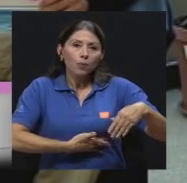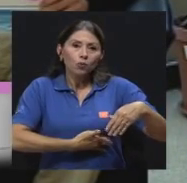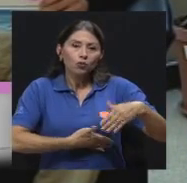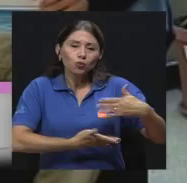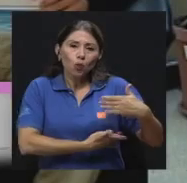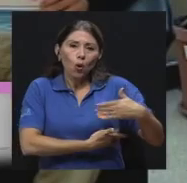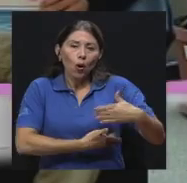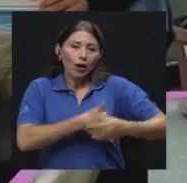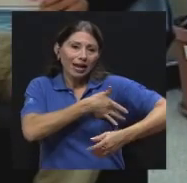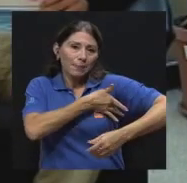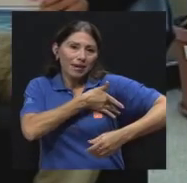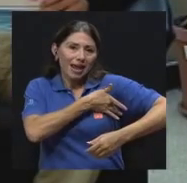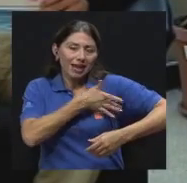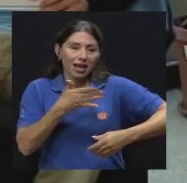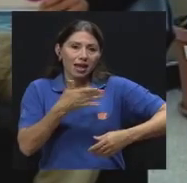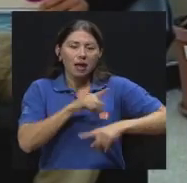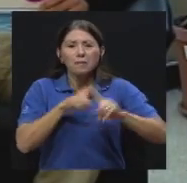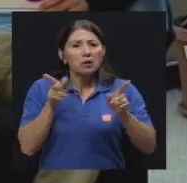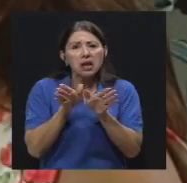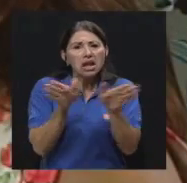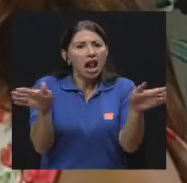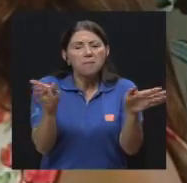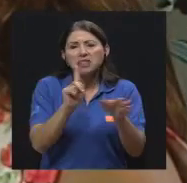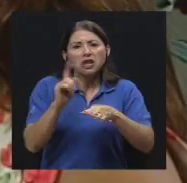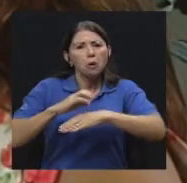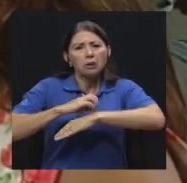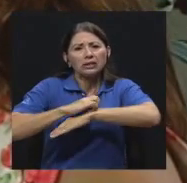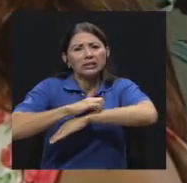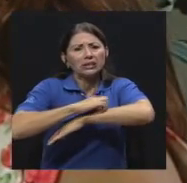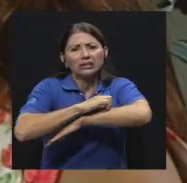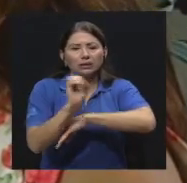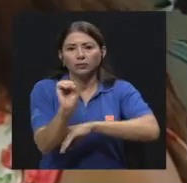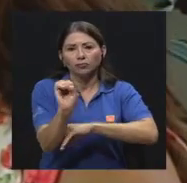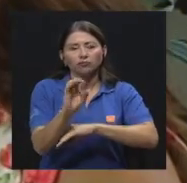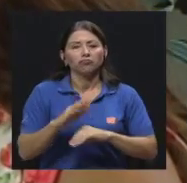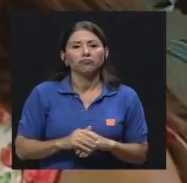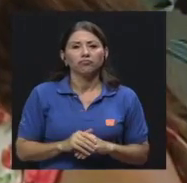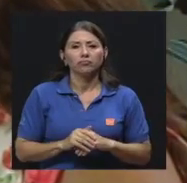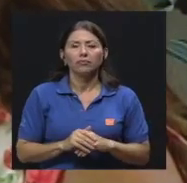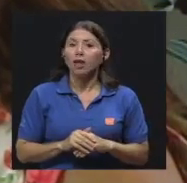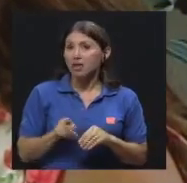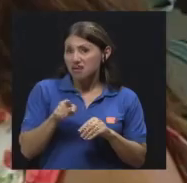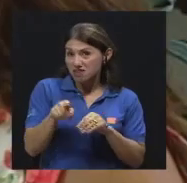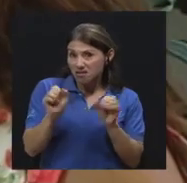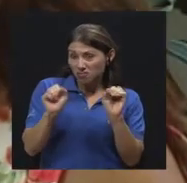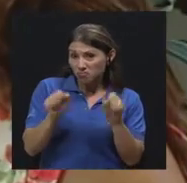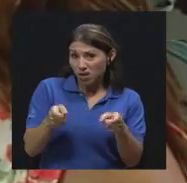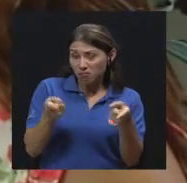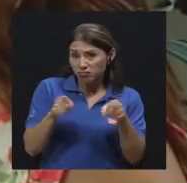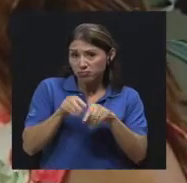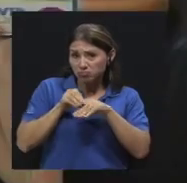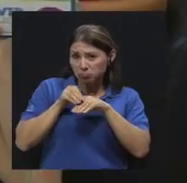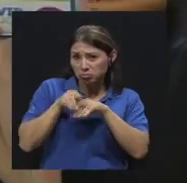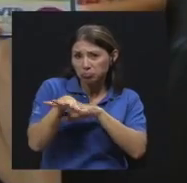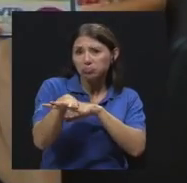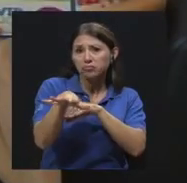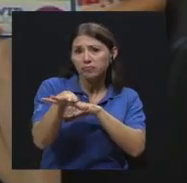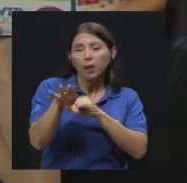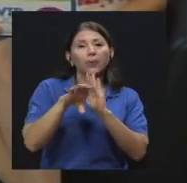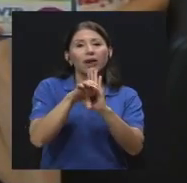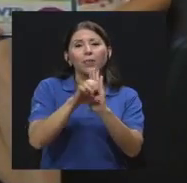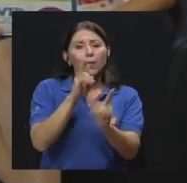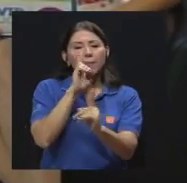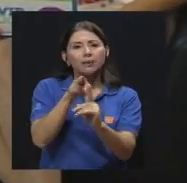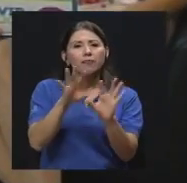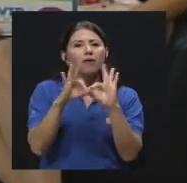del busto, ¿verdad? Pero generalmente no son pruriginosas. ¿Y qué tan contagiosas tienden a ser a